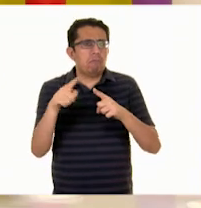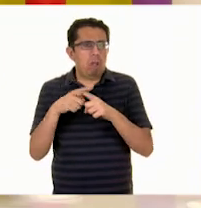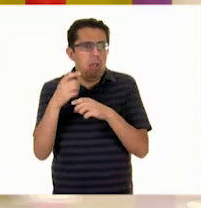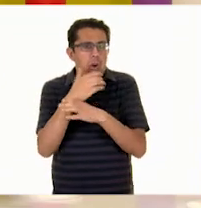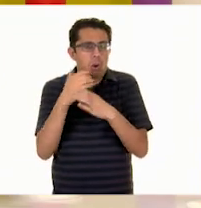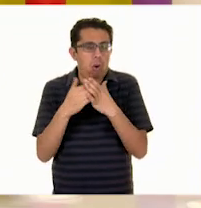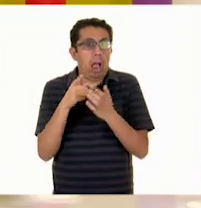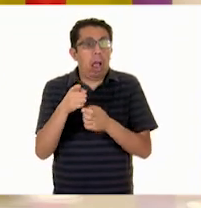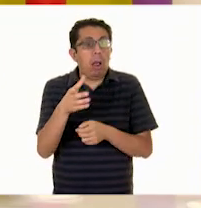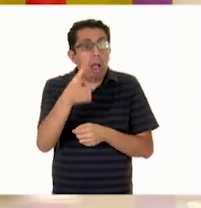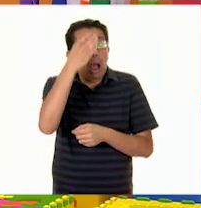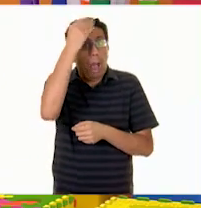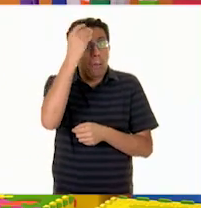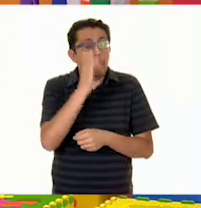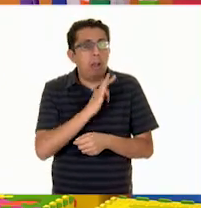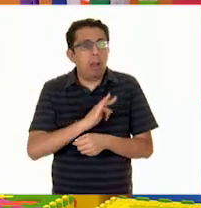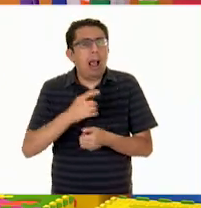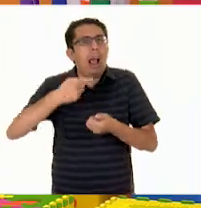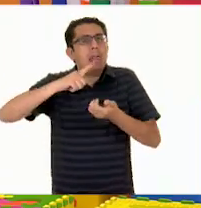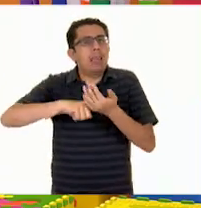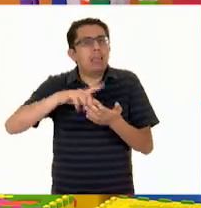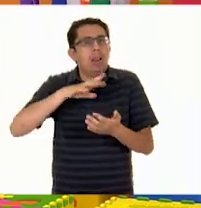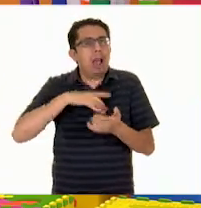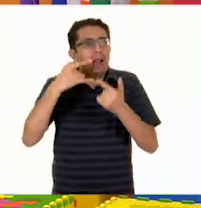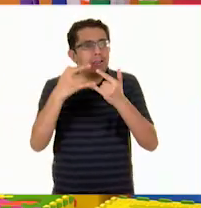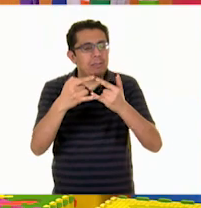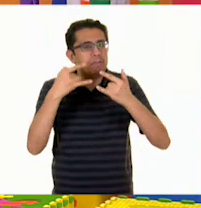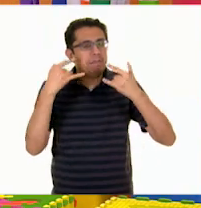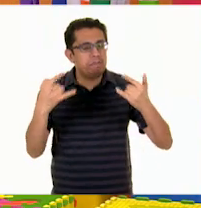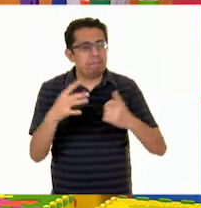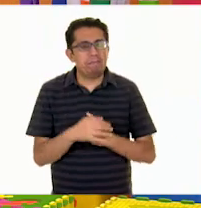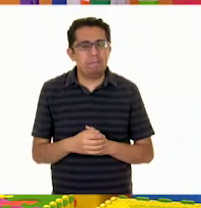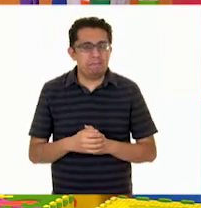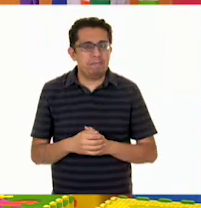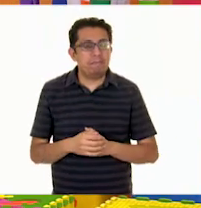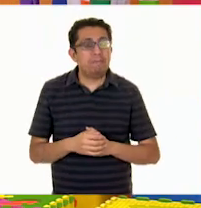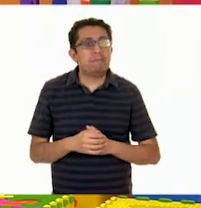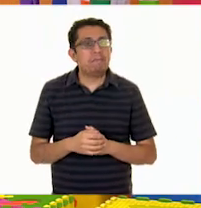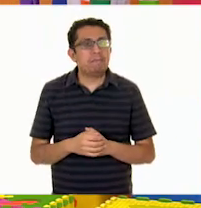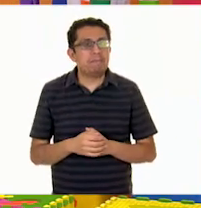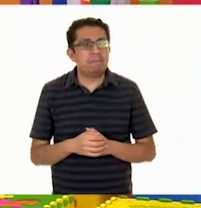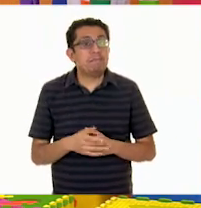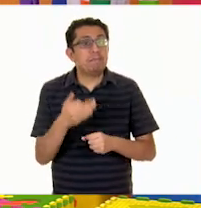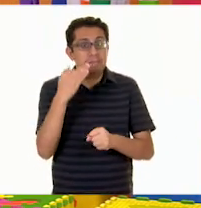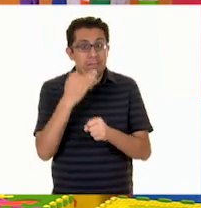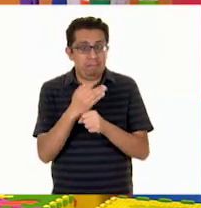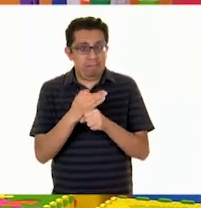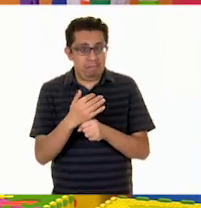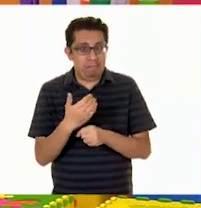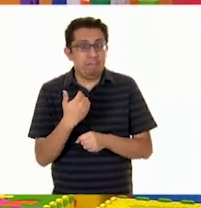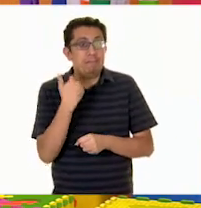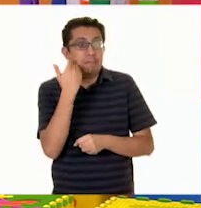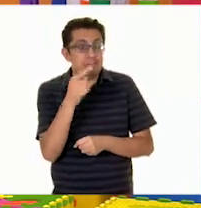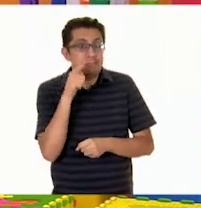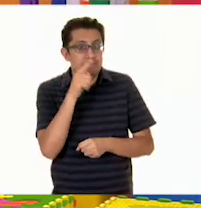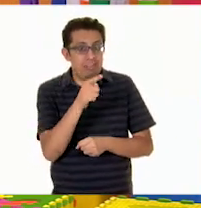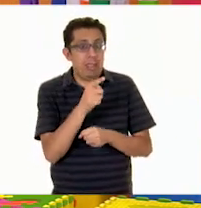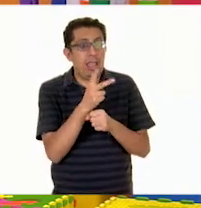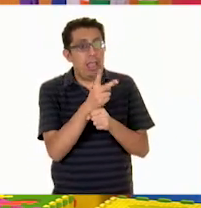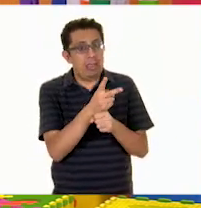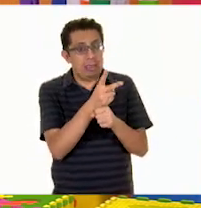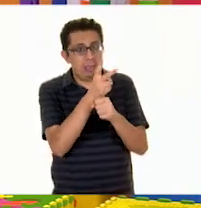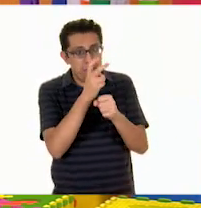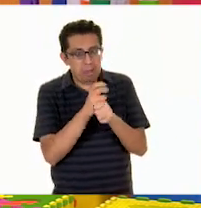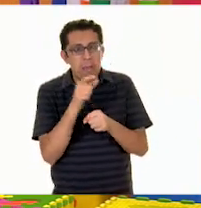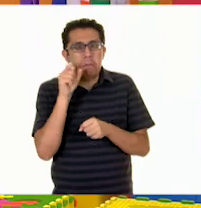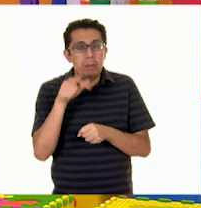nos cuentan historias. Y a propósito, Erick, me gustaría invitarte a ti y a los niños que nos